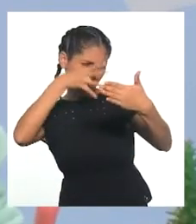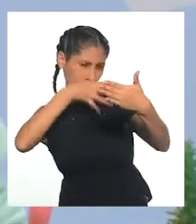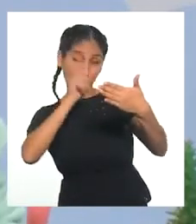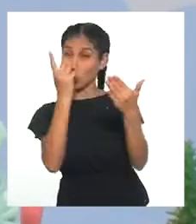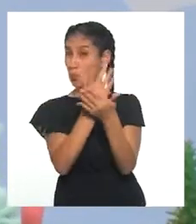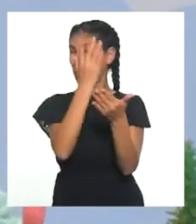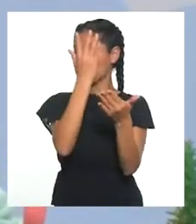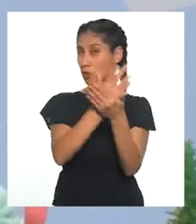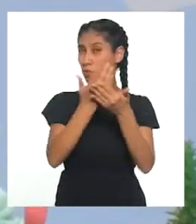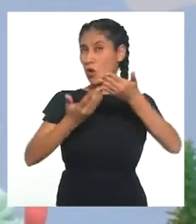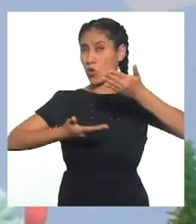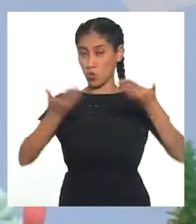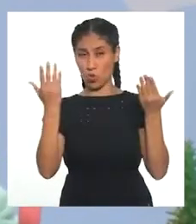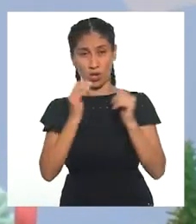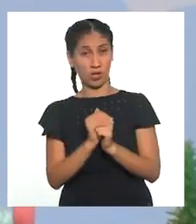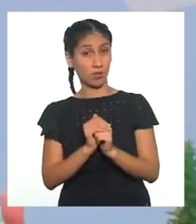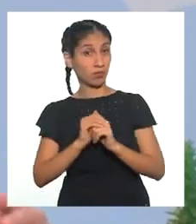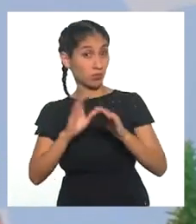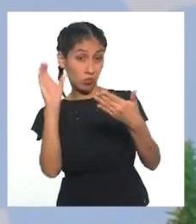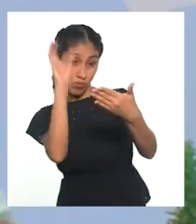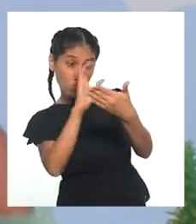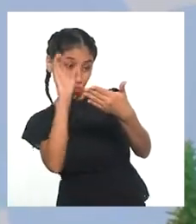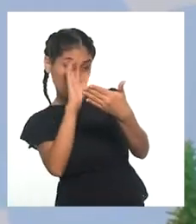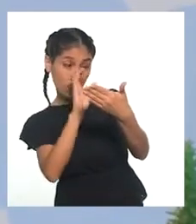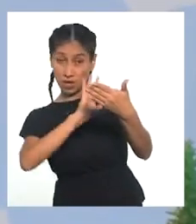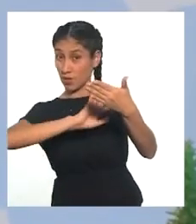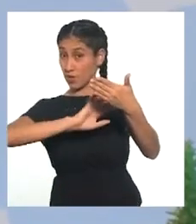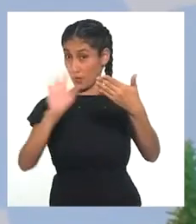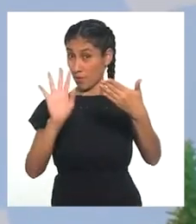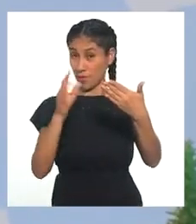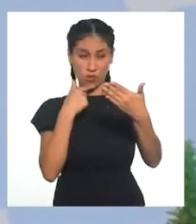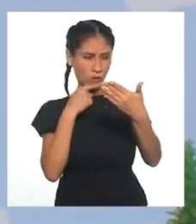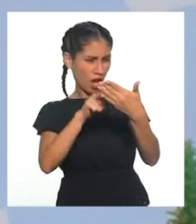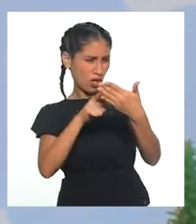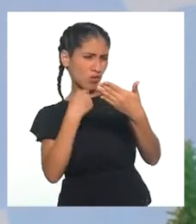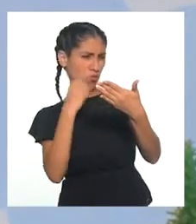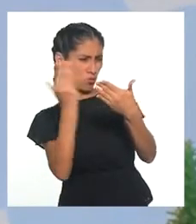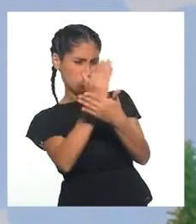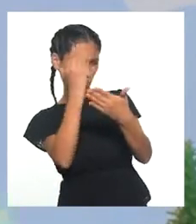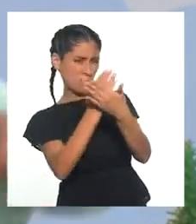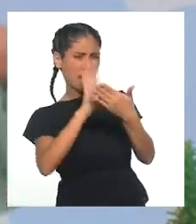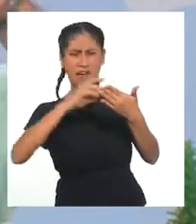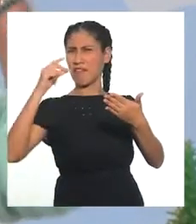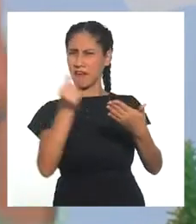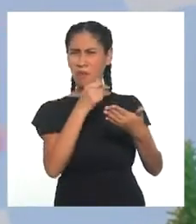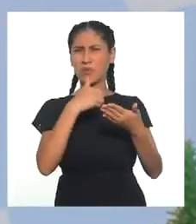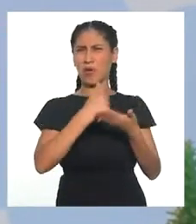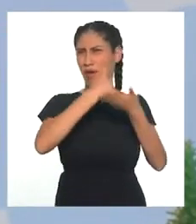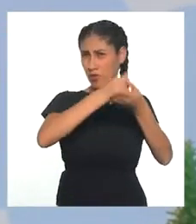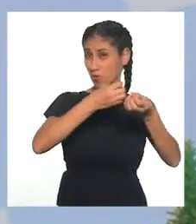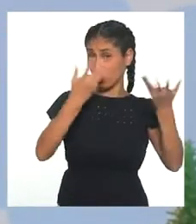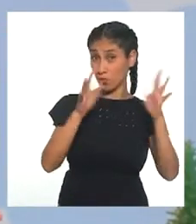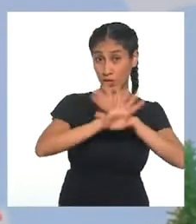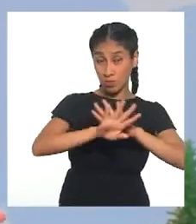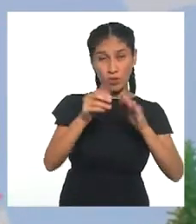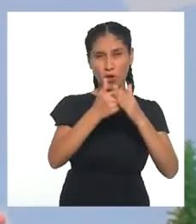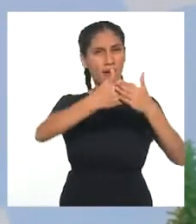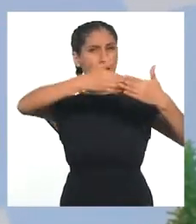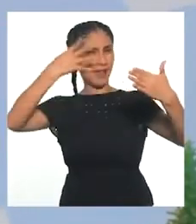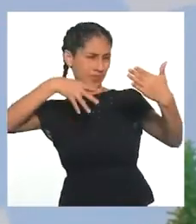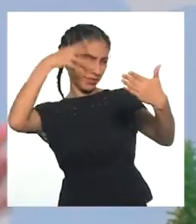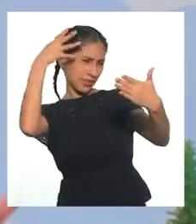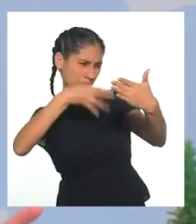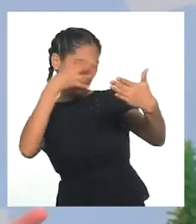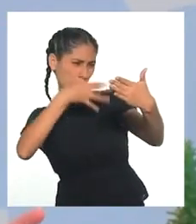problema. No solo debemos buscar e imponer la primera solución que se nos ocurra, sino que debemos estudiar realmente cuáles son las